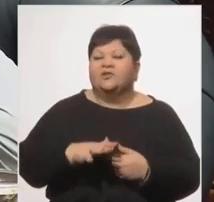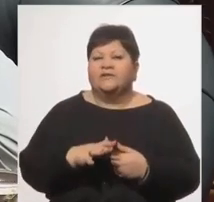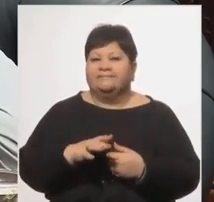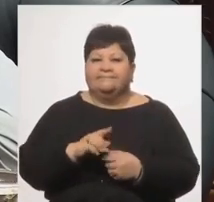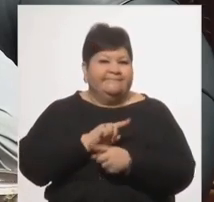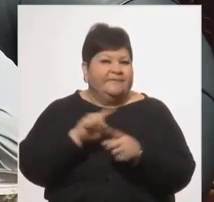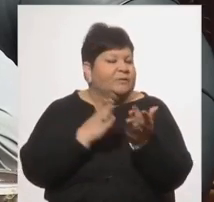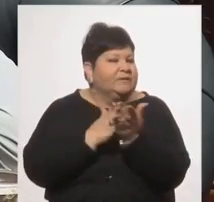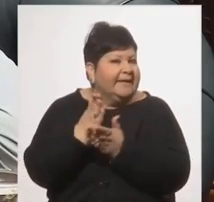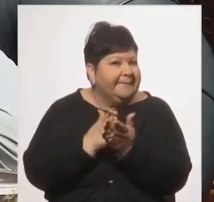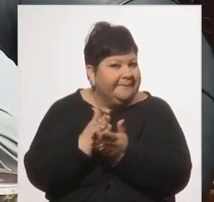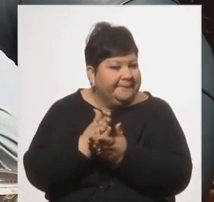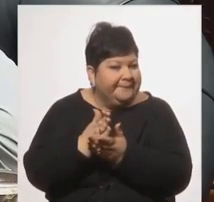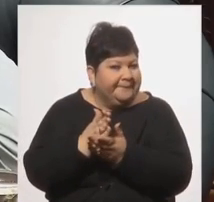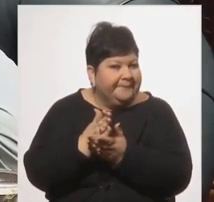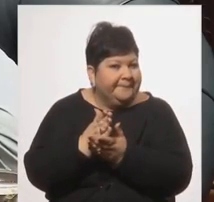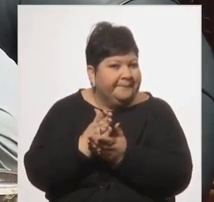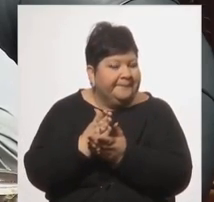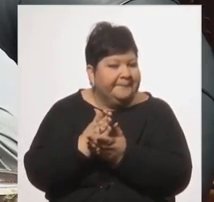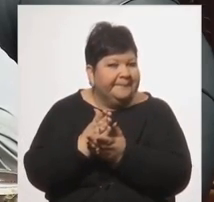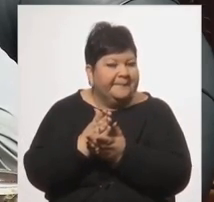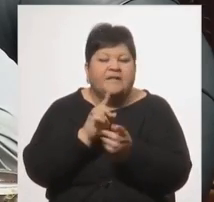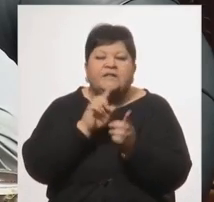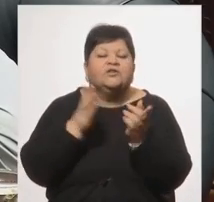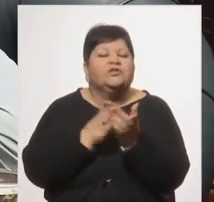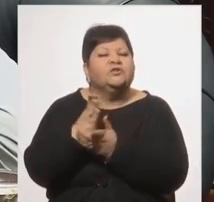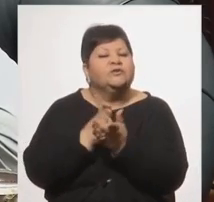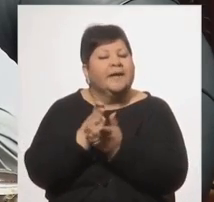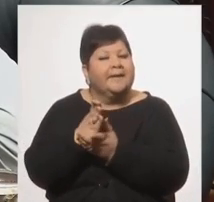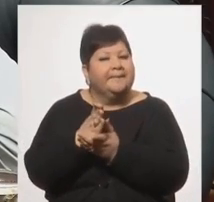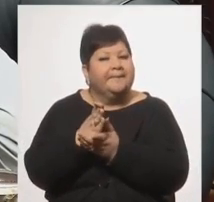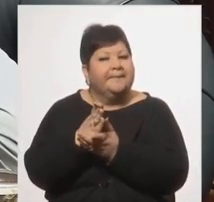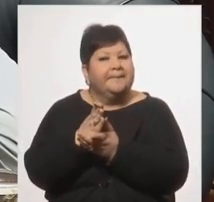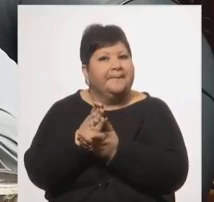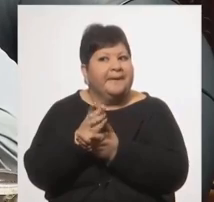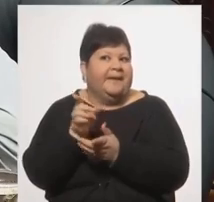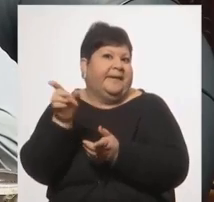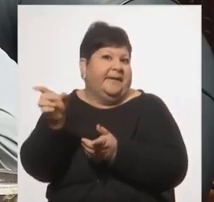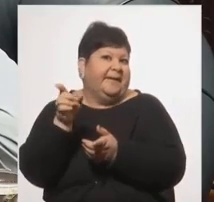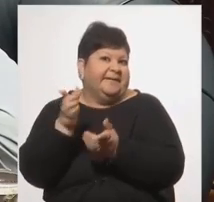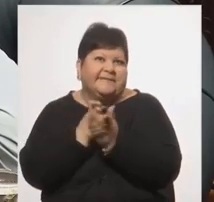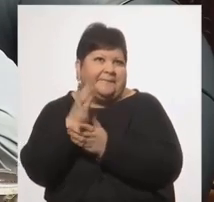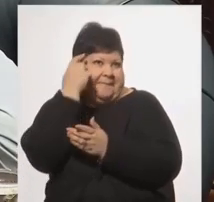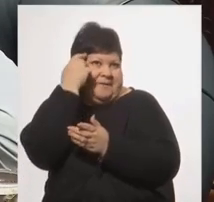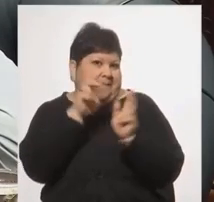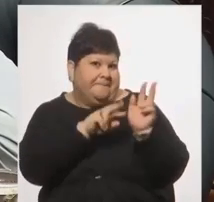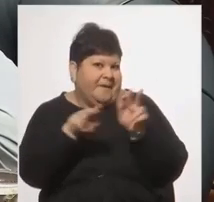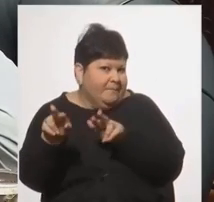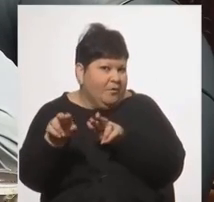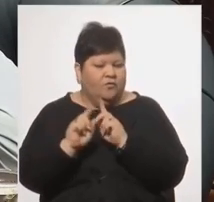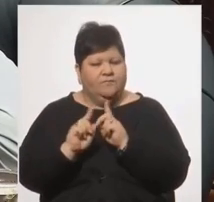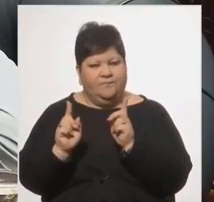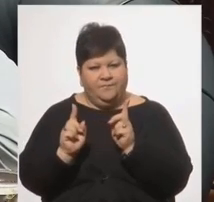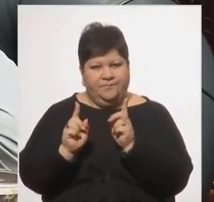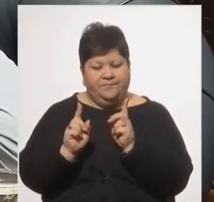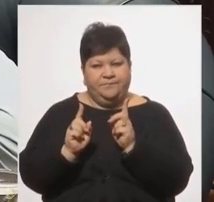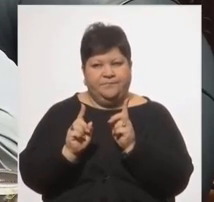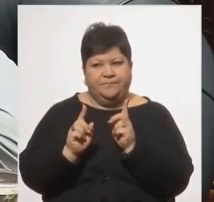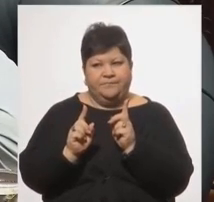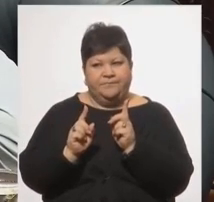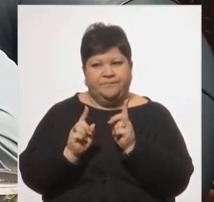tuvo esa perspectiva. De hecho, cuando lo pasan como